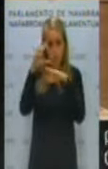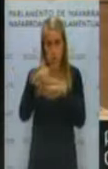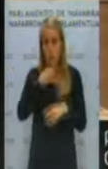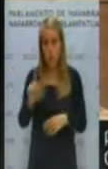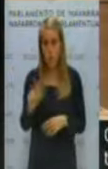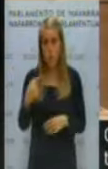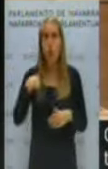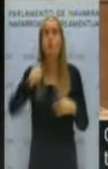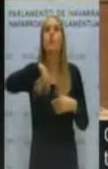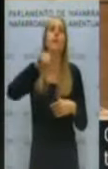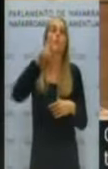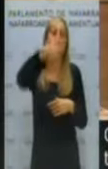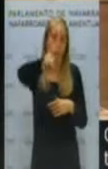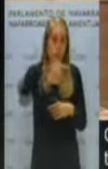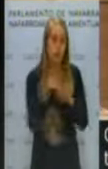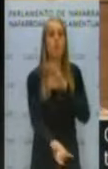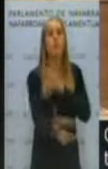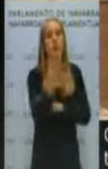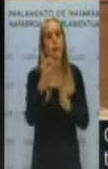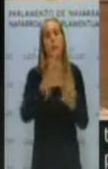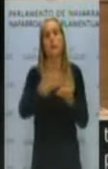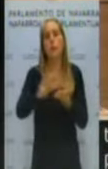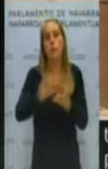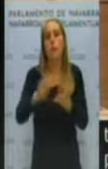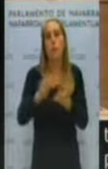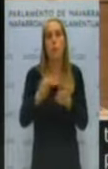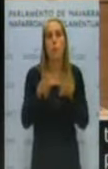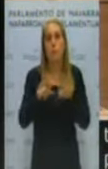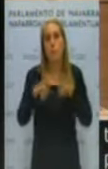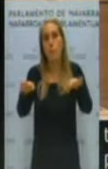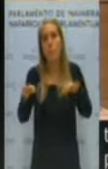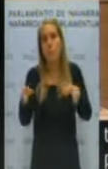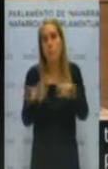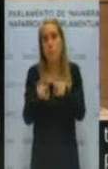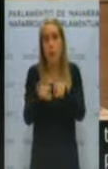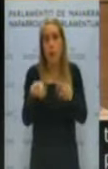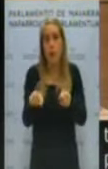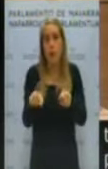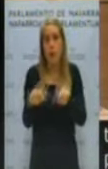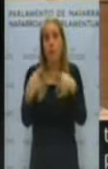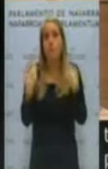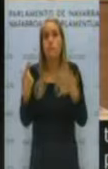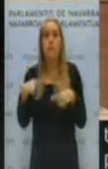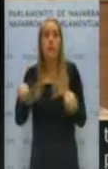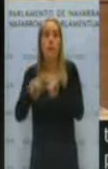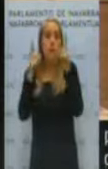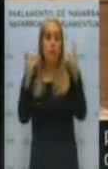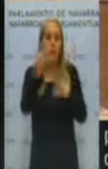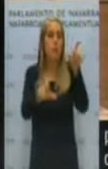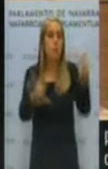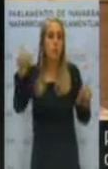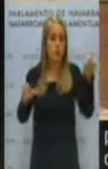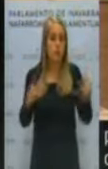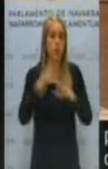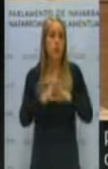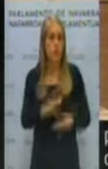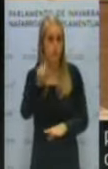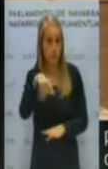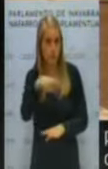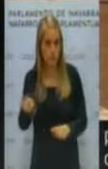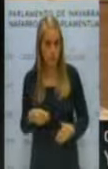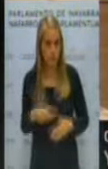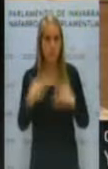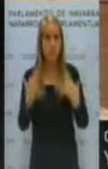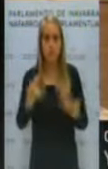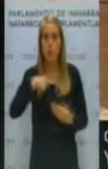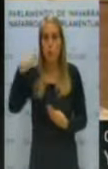se ponen a crear un servicio paralelo sin contar si tienen o no los efectivos para ellos. Y, en mi opinión, va a ser